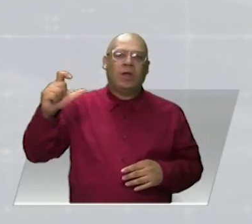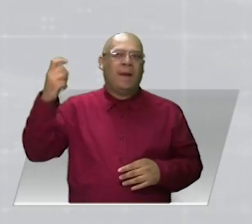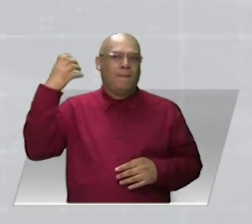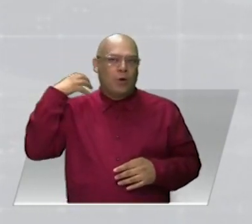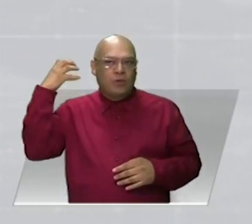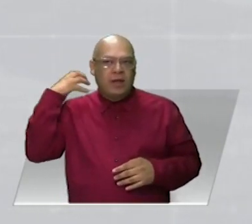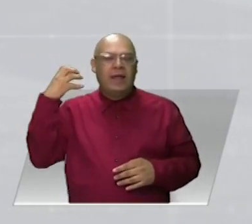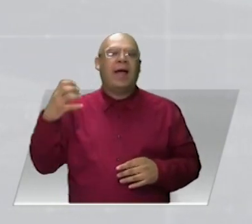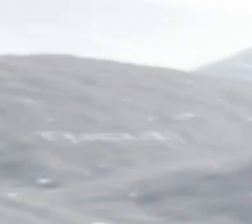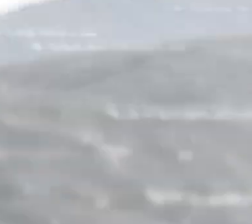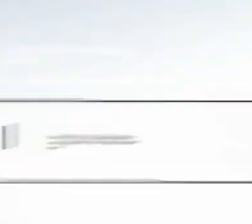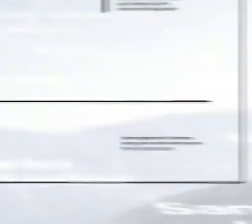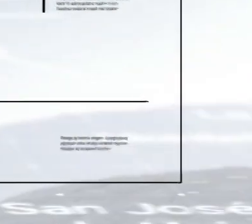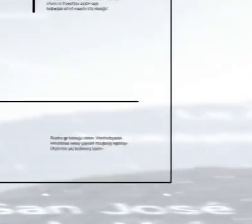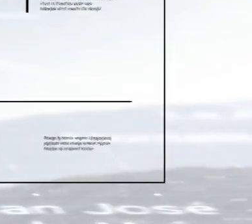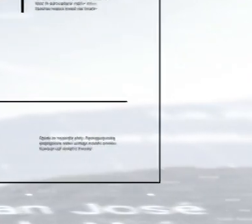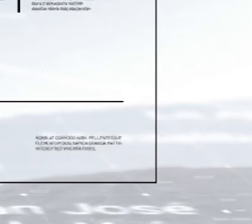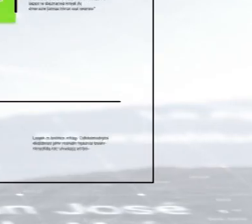Barranquilla y Cartagena.